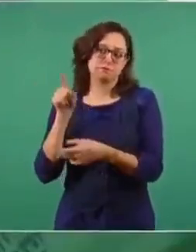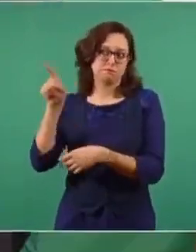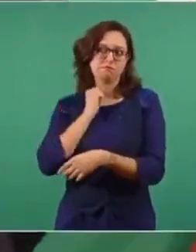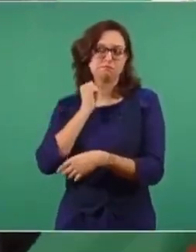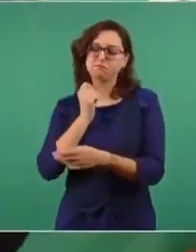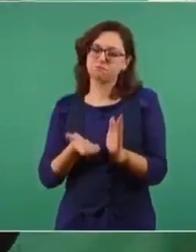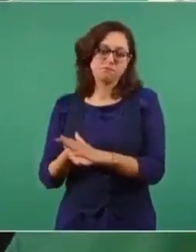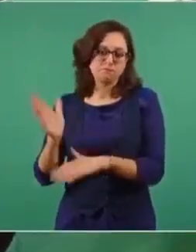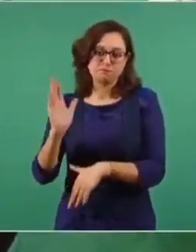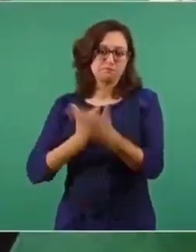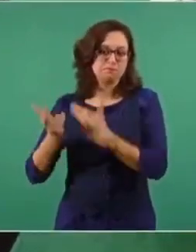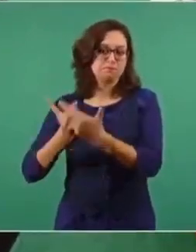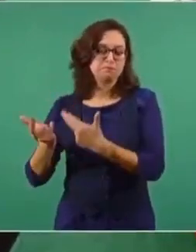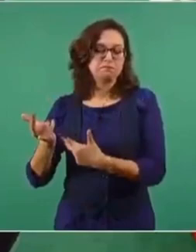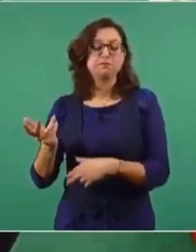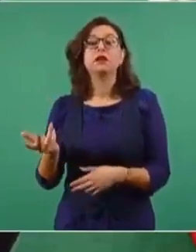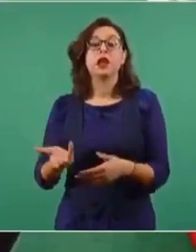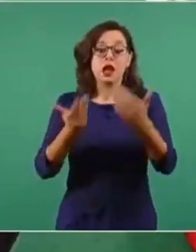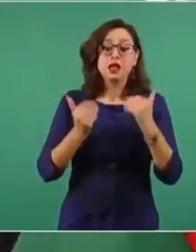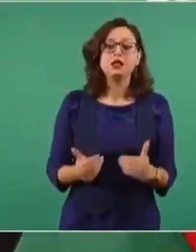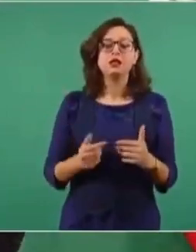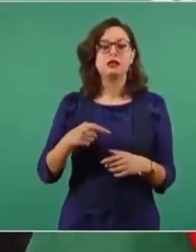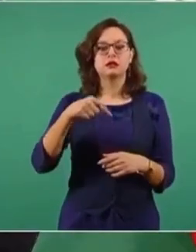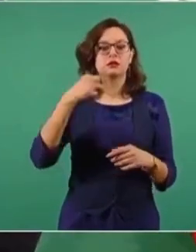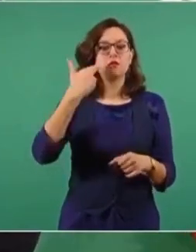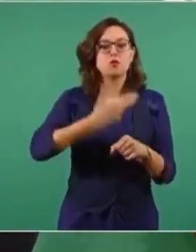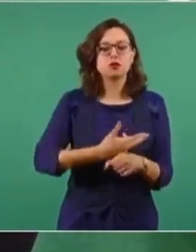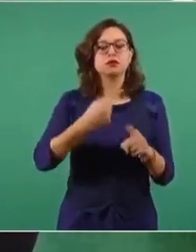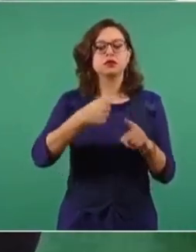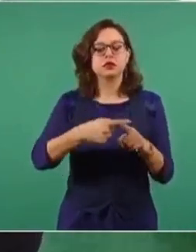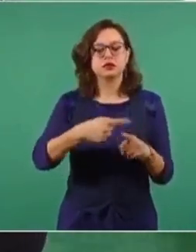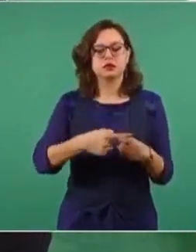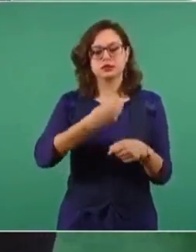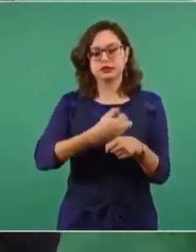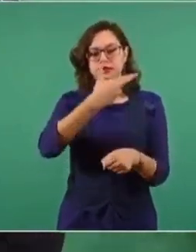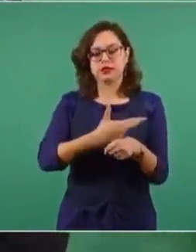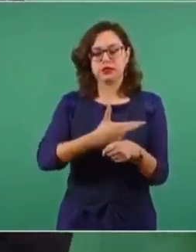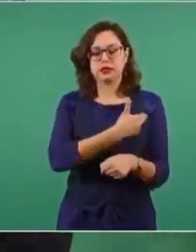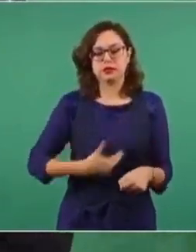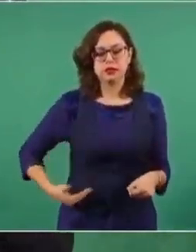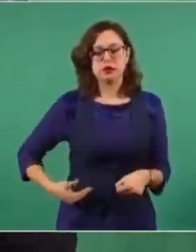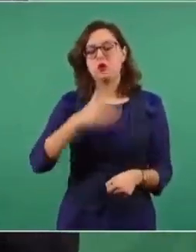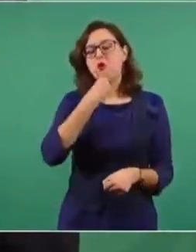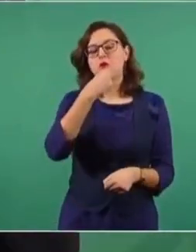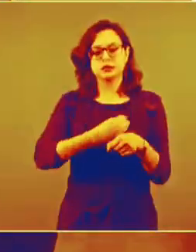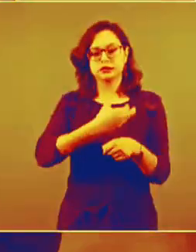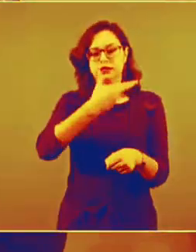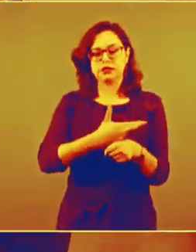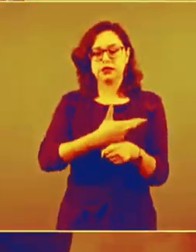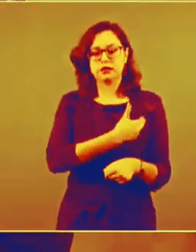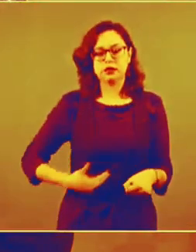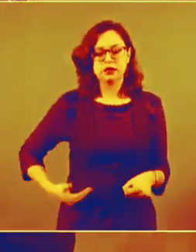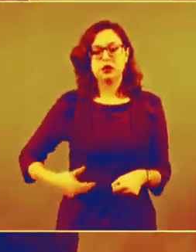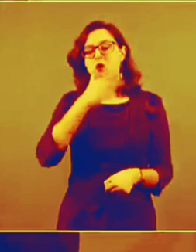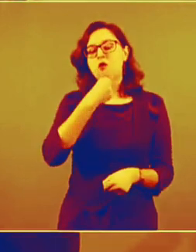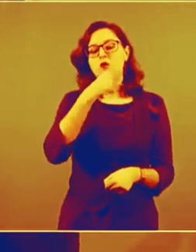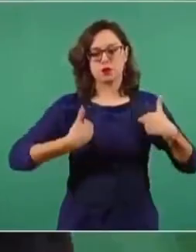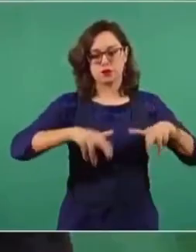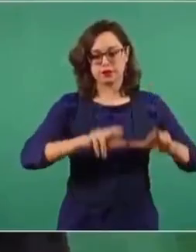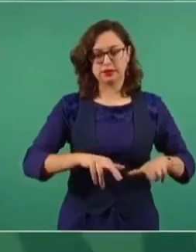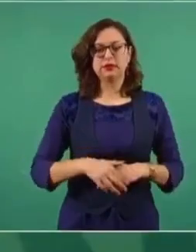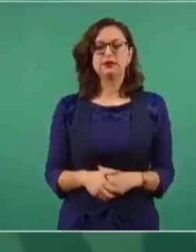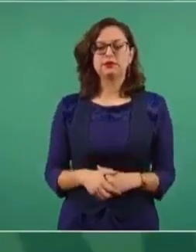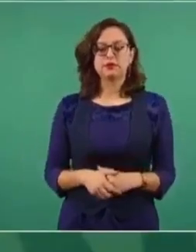quien me ha venido ayudando como secretario técnico de la Presidencia, Carlos Torres, Carlos Torres.